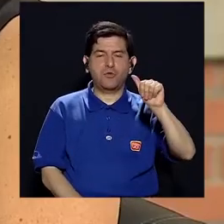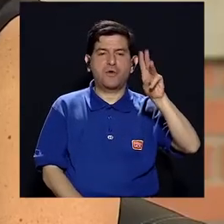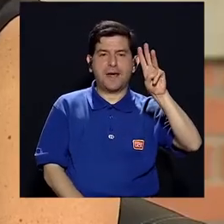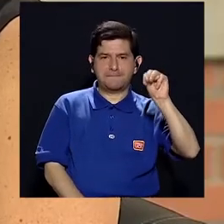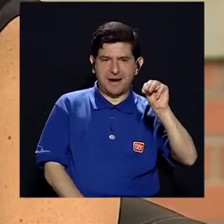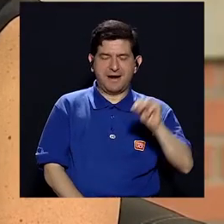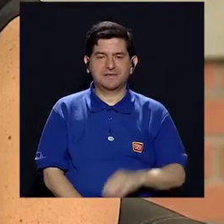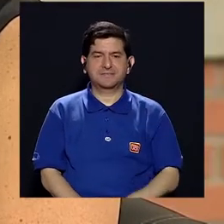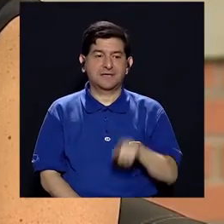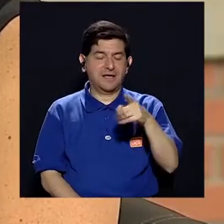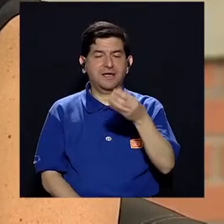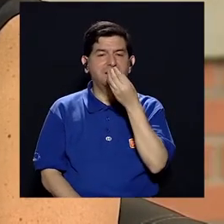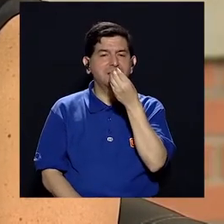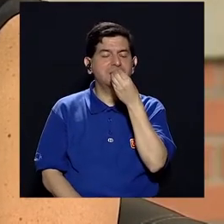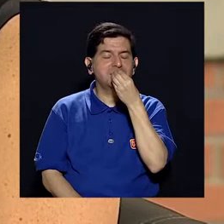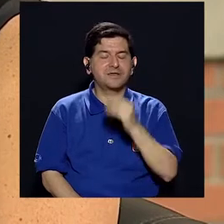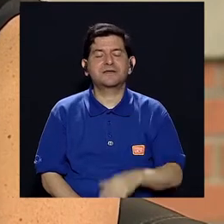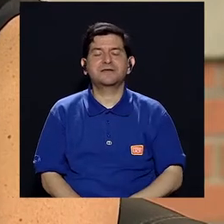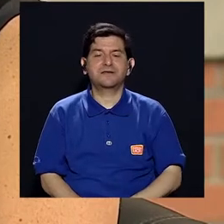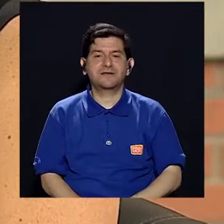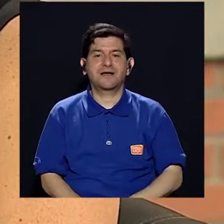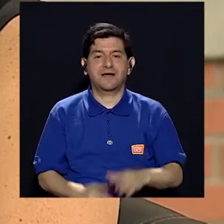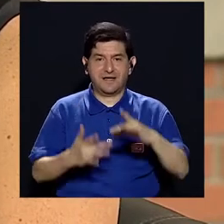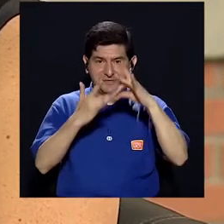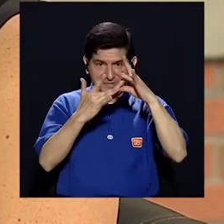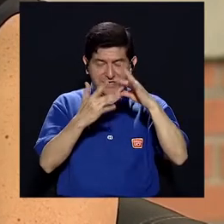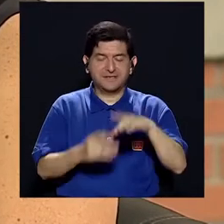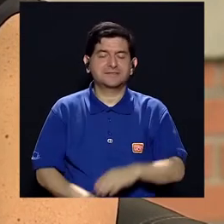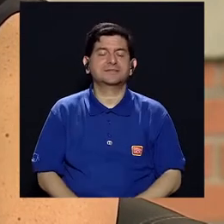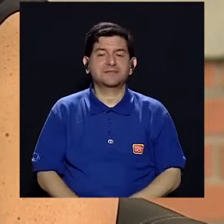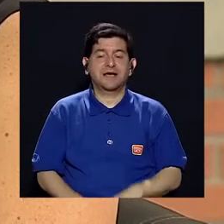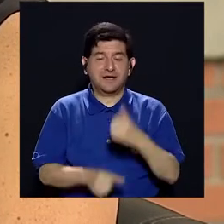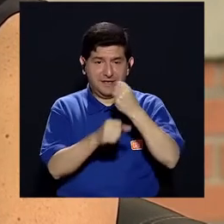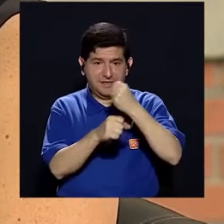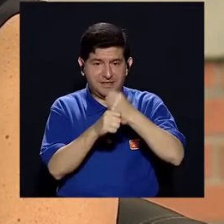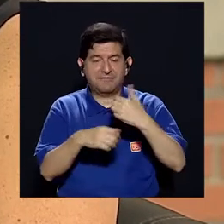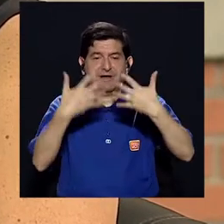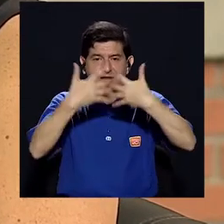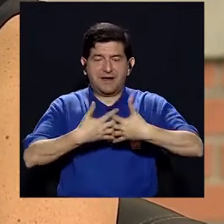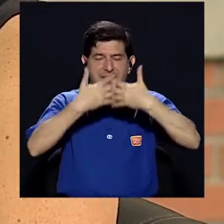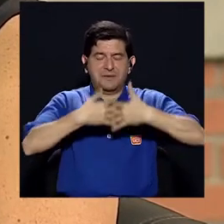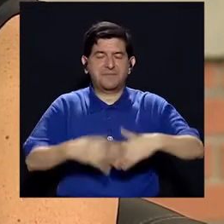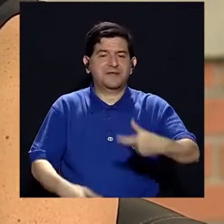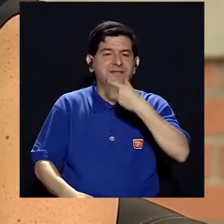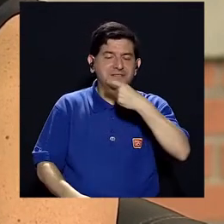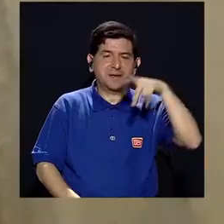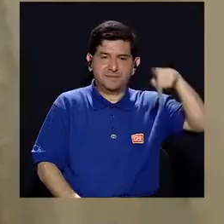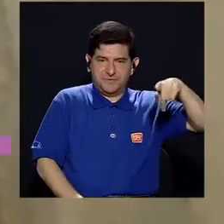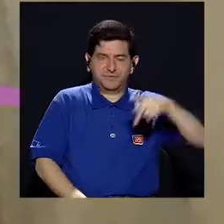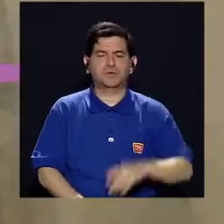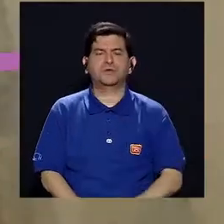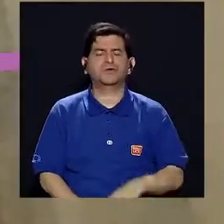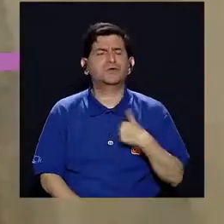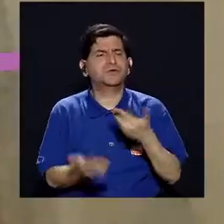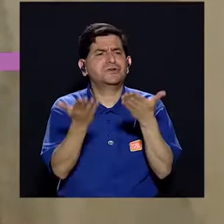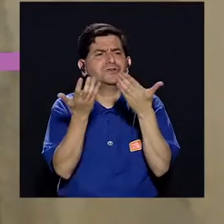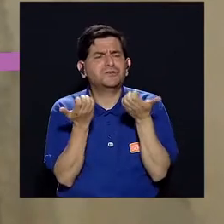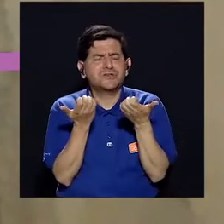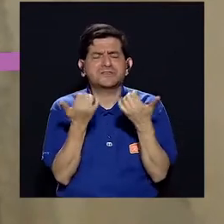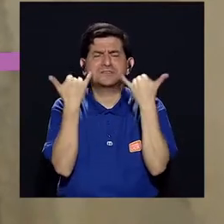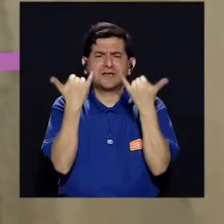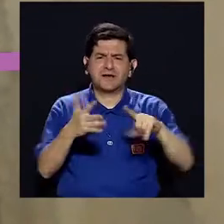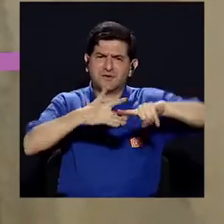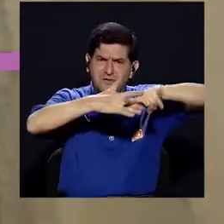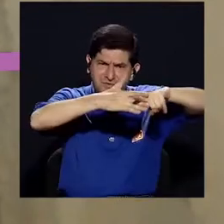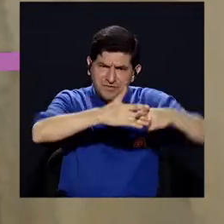Aurora Marlaska, que es nutricionista y trabaja actualmente para la compañía de galletas Osuelo. Aurora, yo